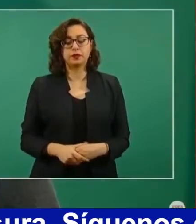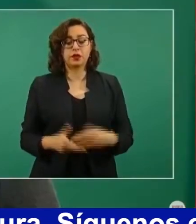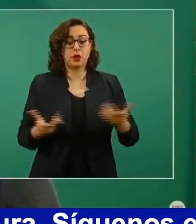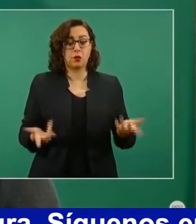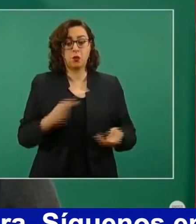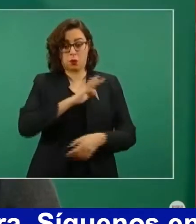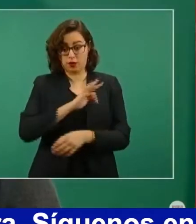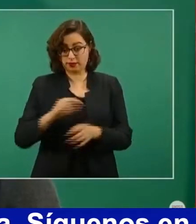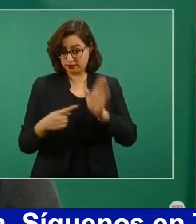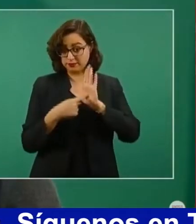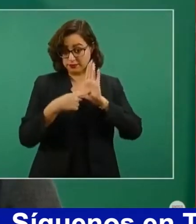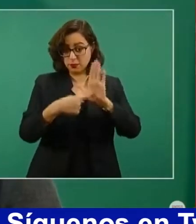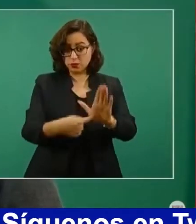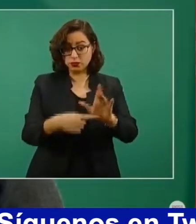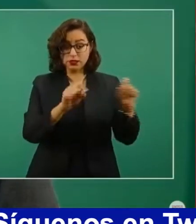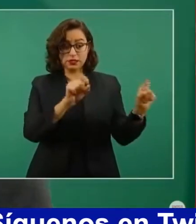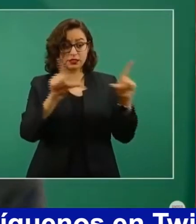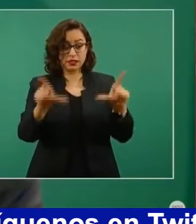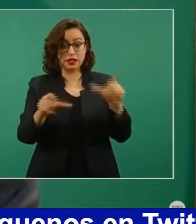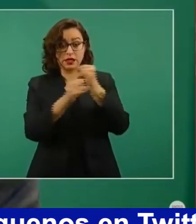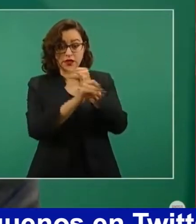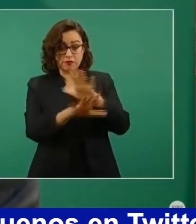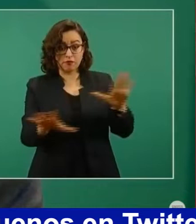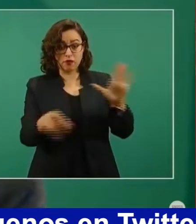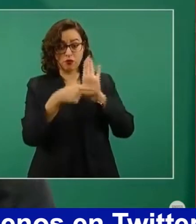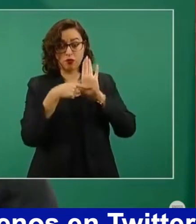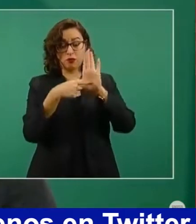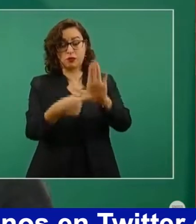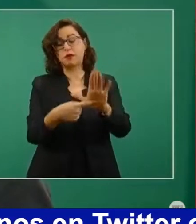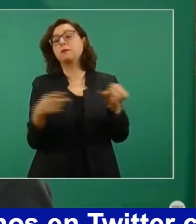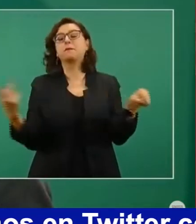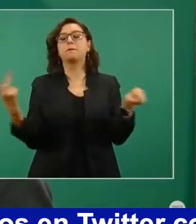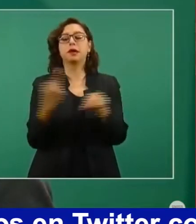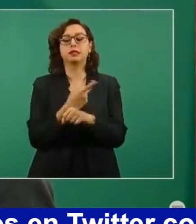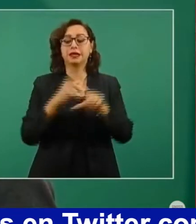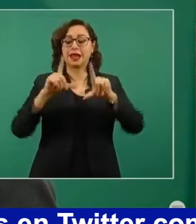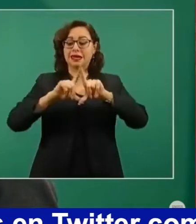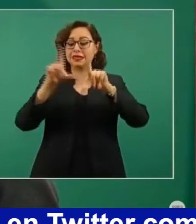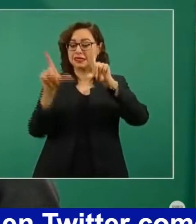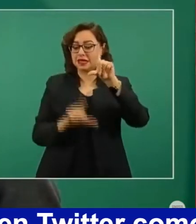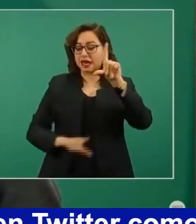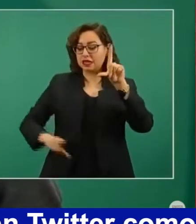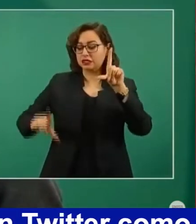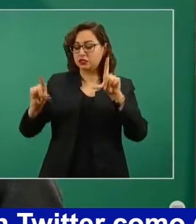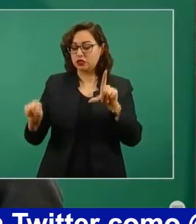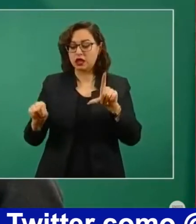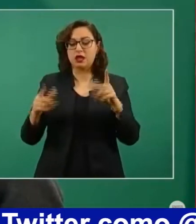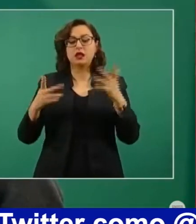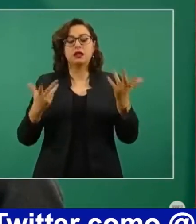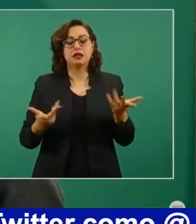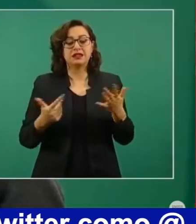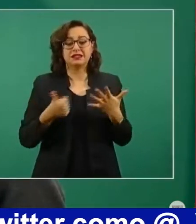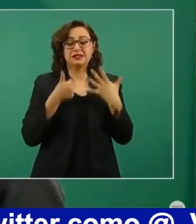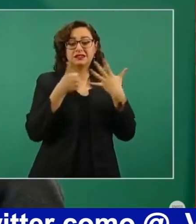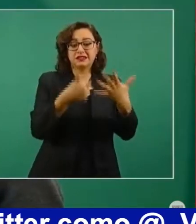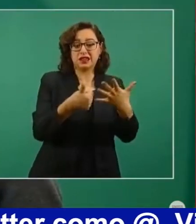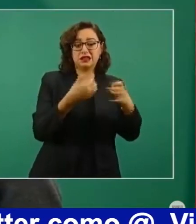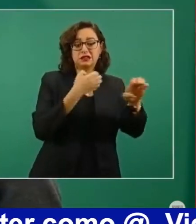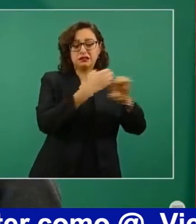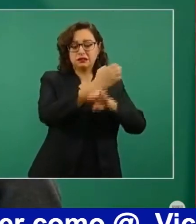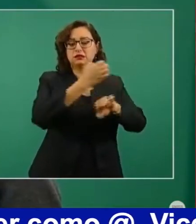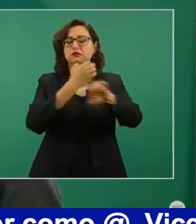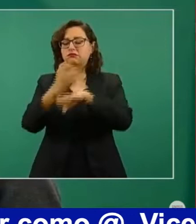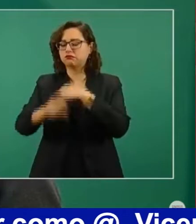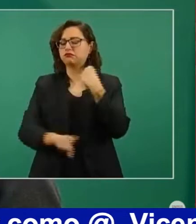demuestra que en el caso de homicidios son seis estados, los que